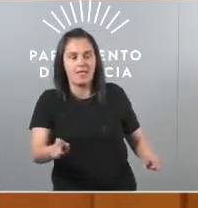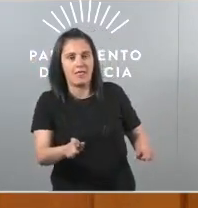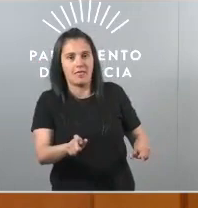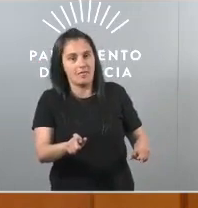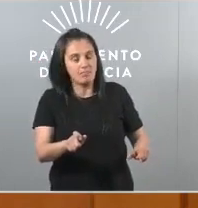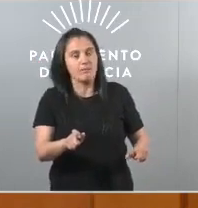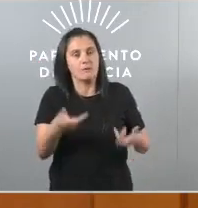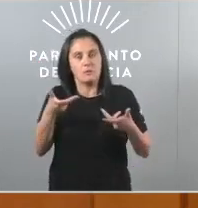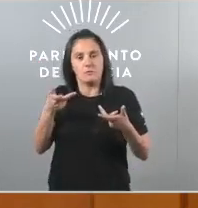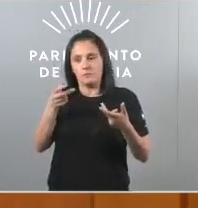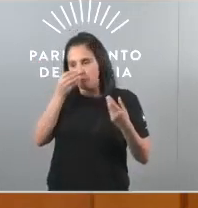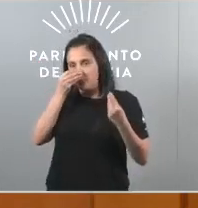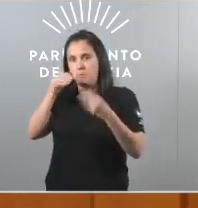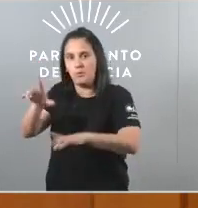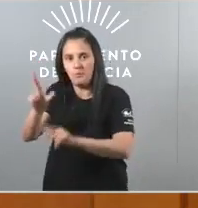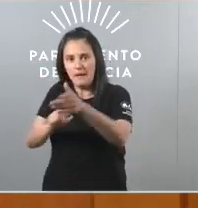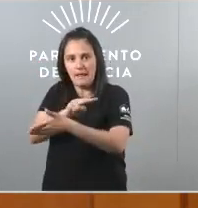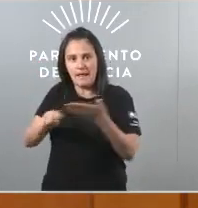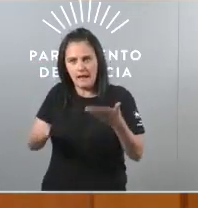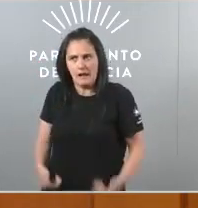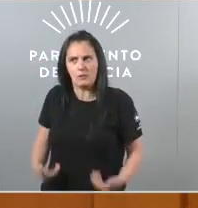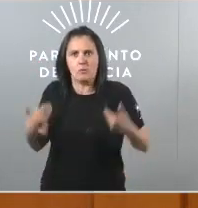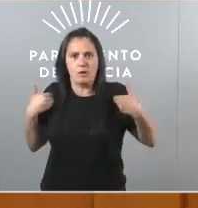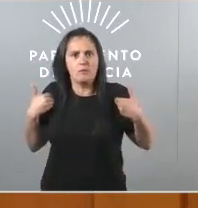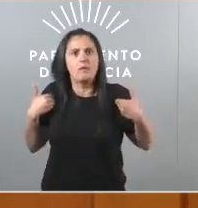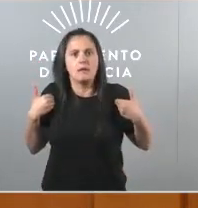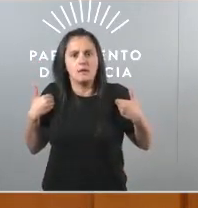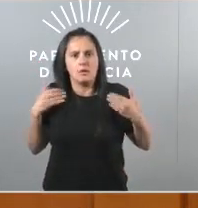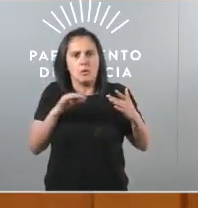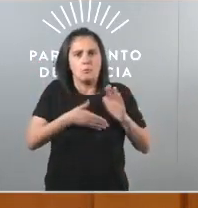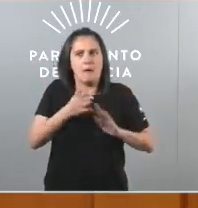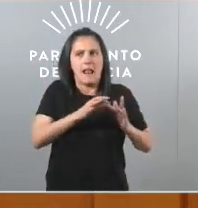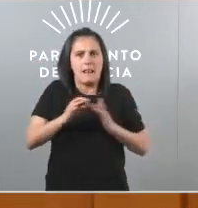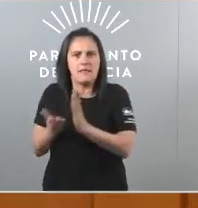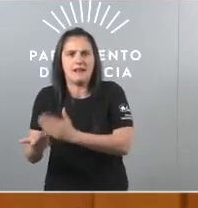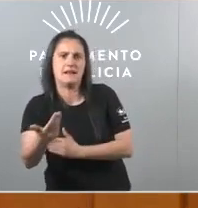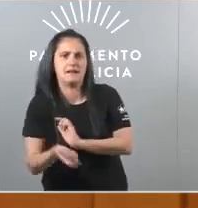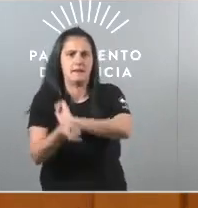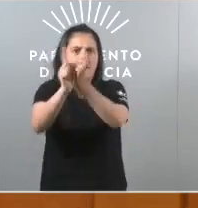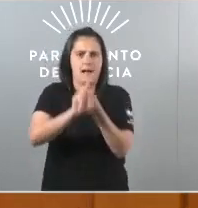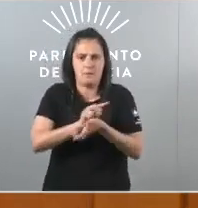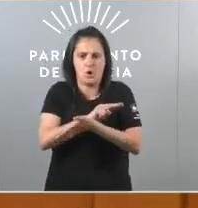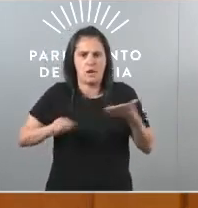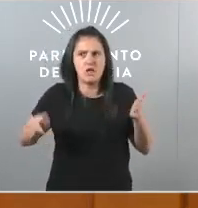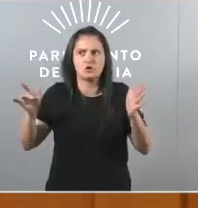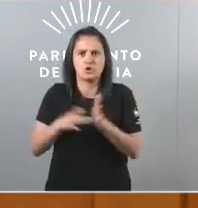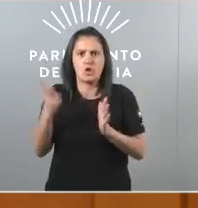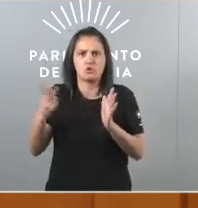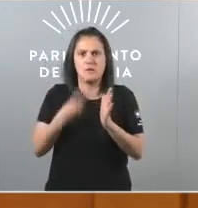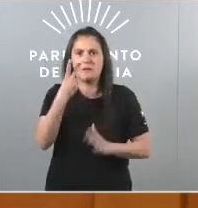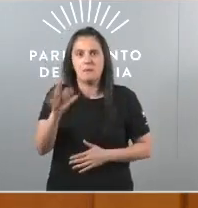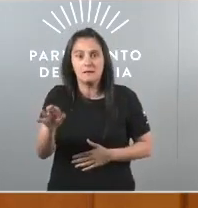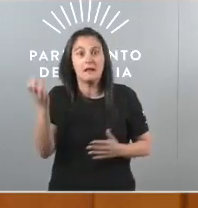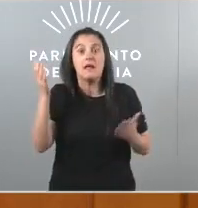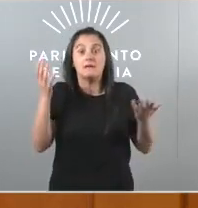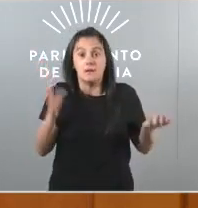nas mans do BNG a enorme responsabilidade de liderar a alternativa de cambio en Galiza Esa semente